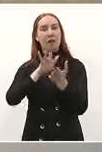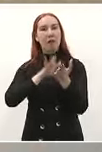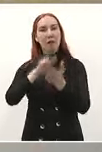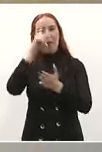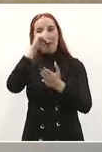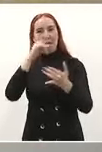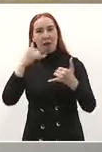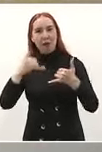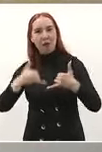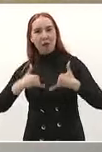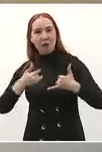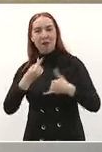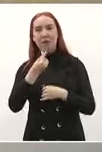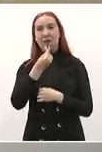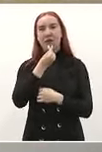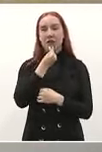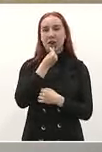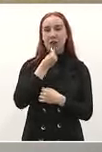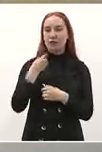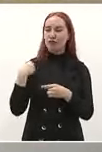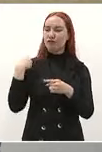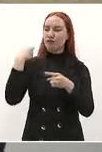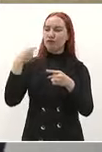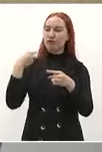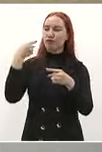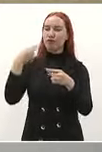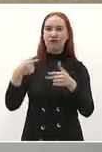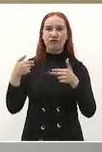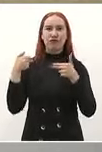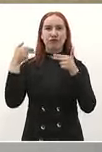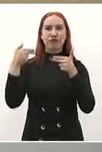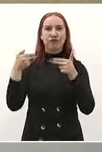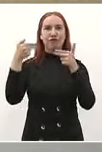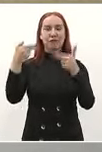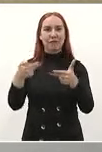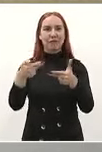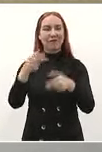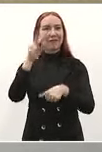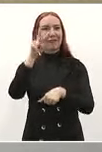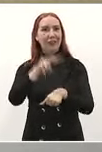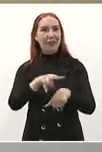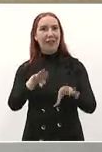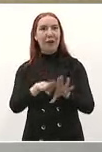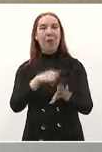detrás que digan nuestros abuelos nuestros padres